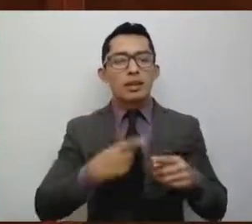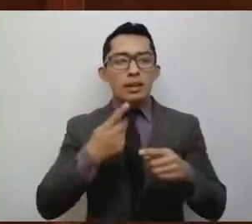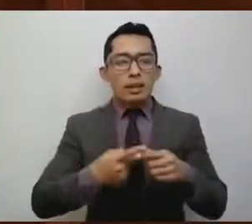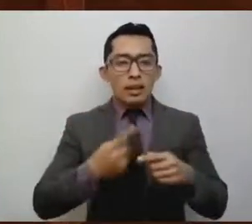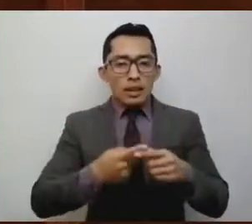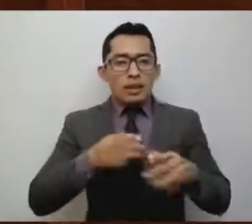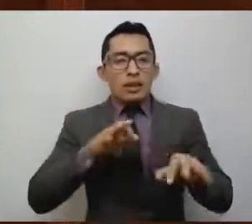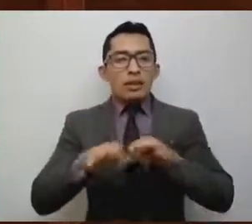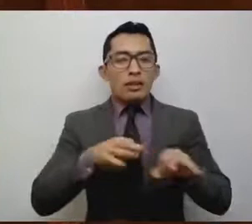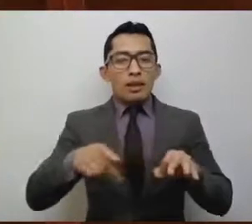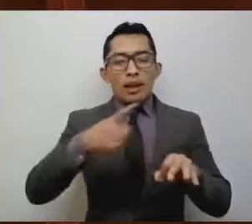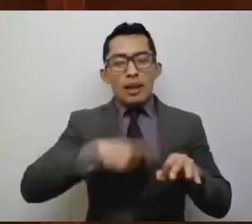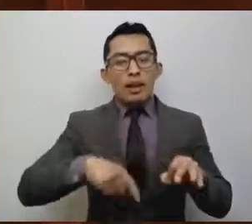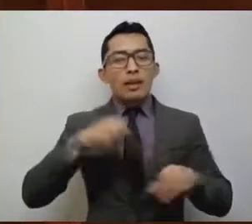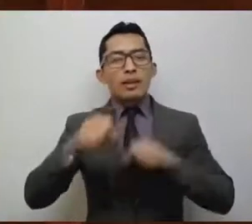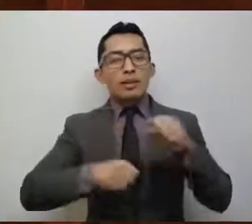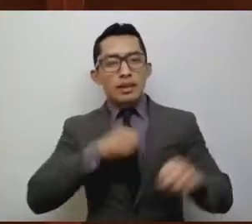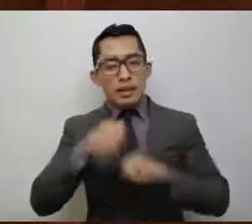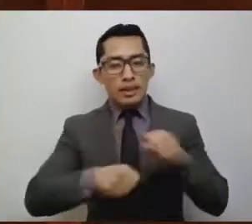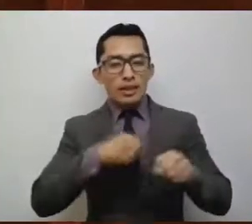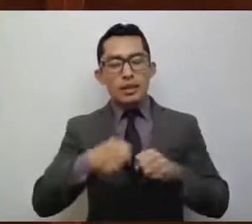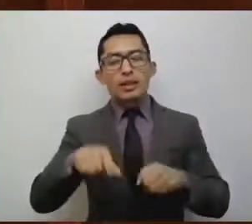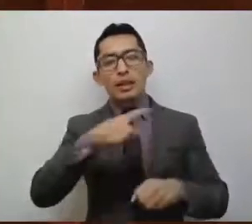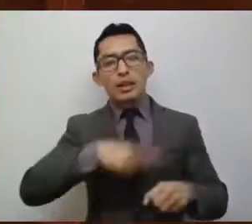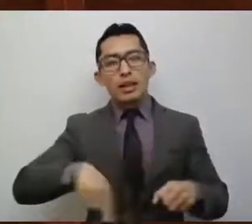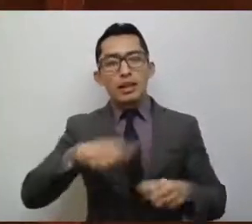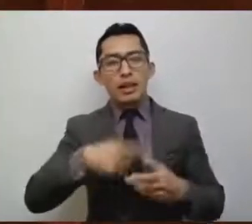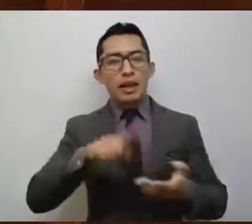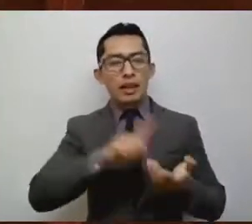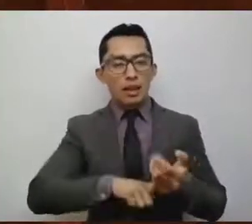ciclistas y ciclistas, de las y los ciclistas.